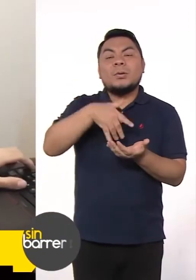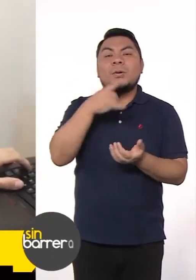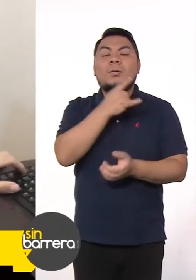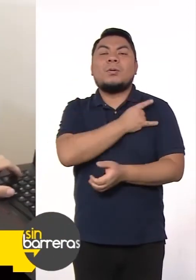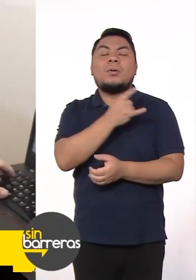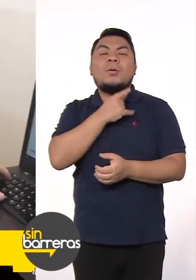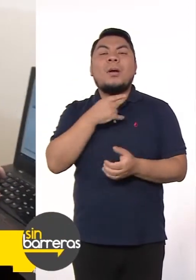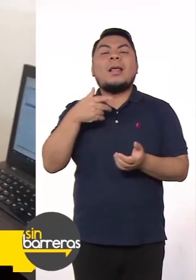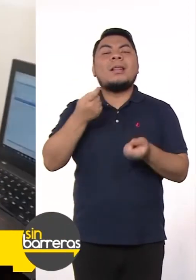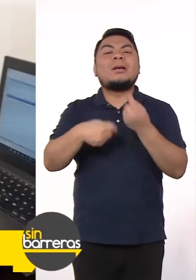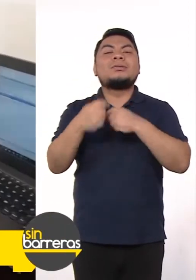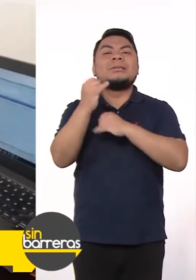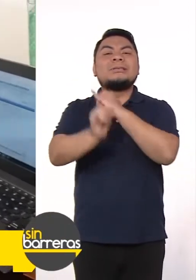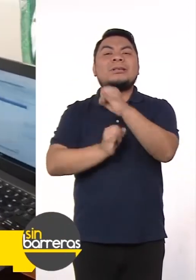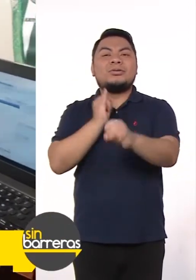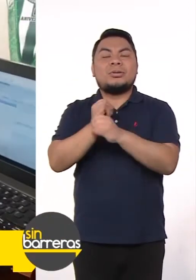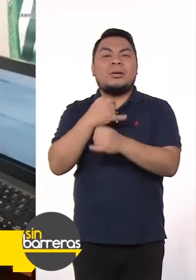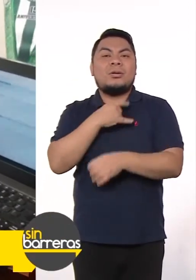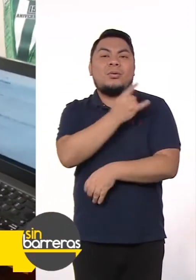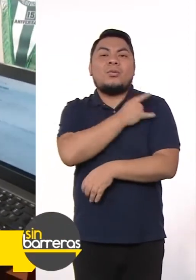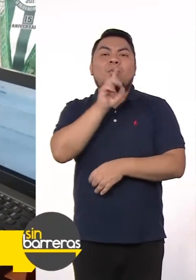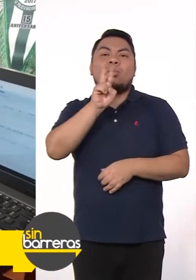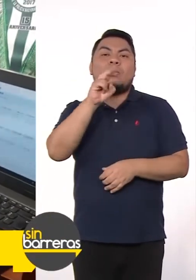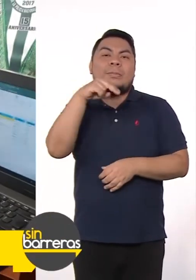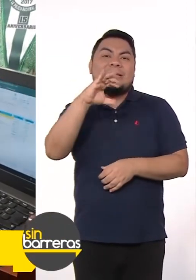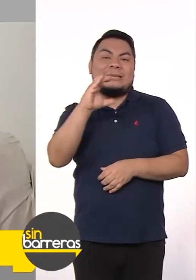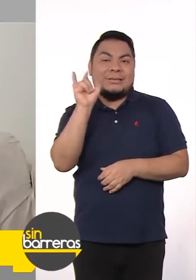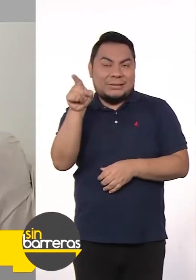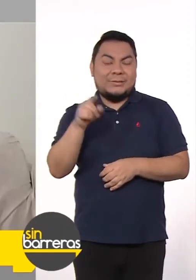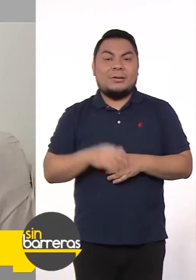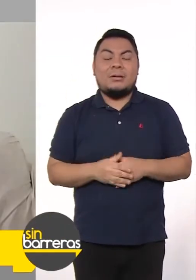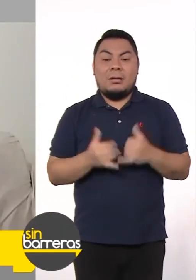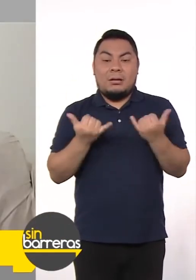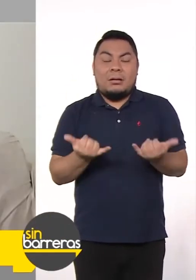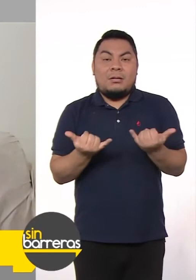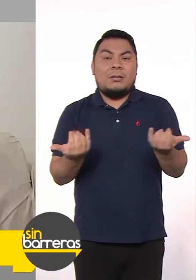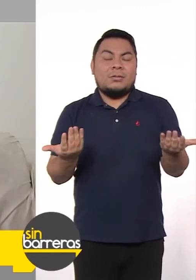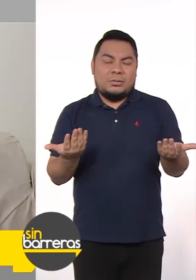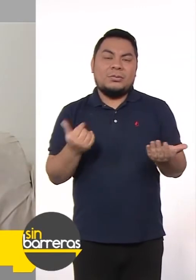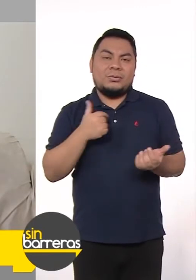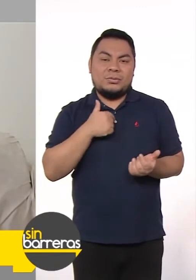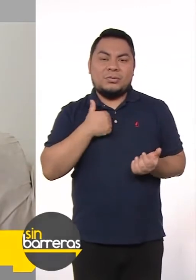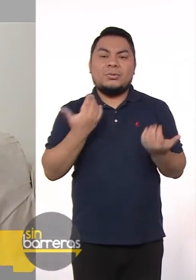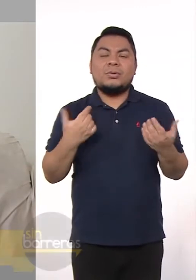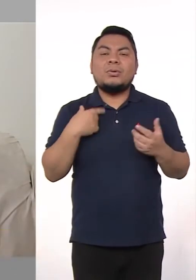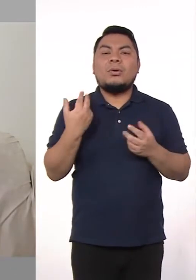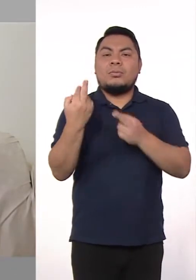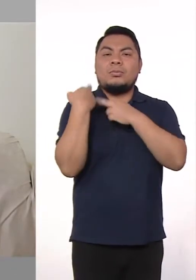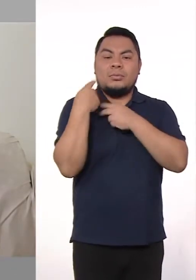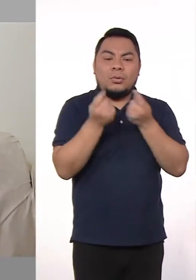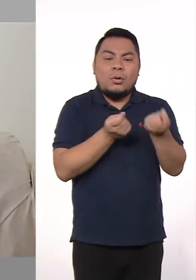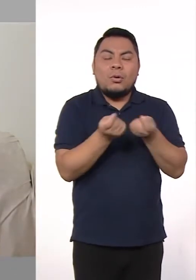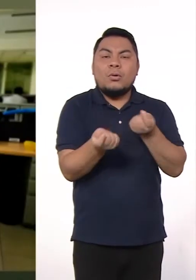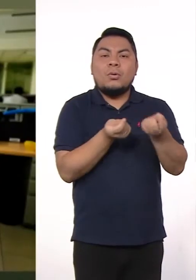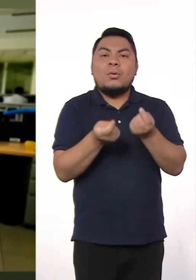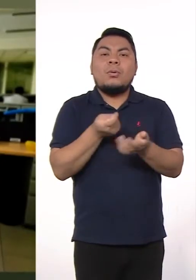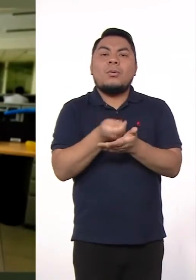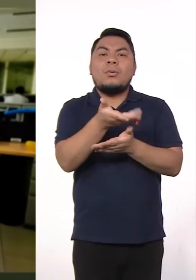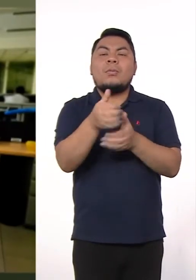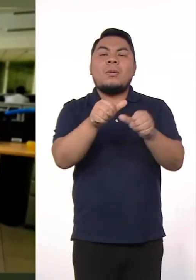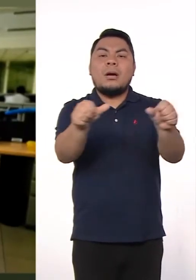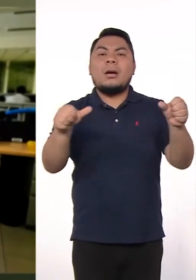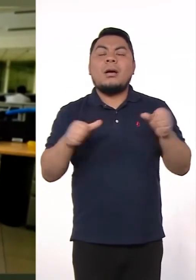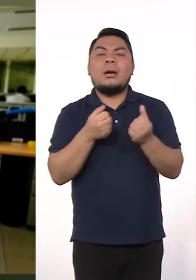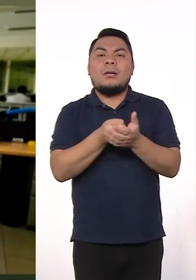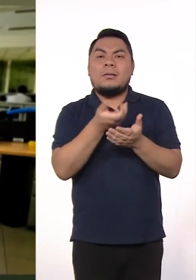y Negocios Internacionales del UPC. En la actualidad me desempeño como coordinador de compras del área